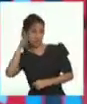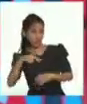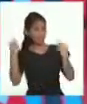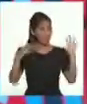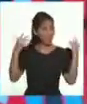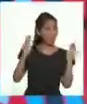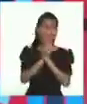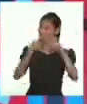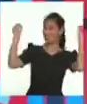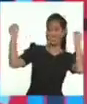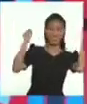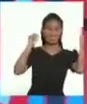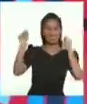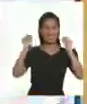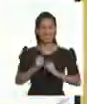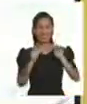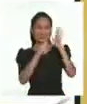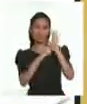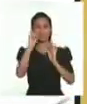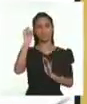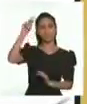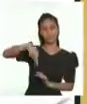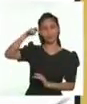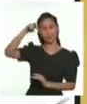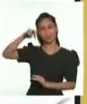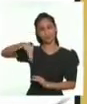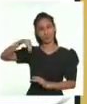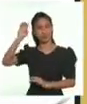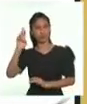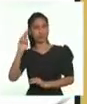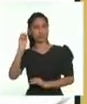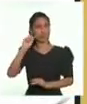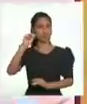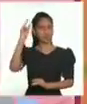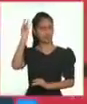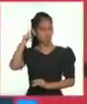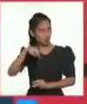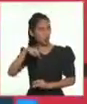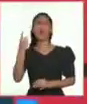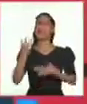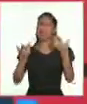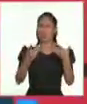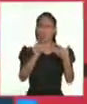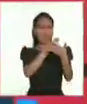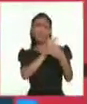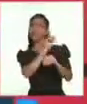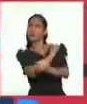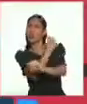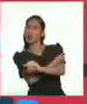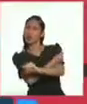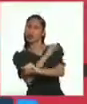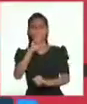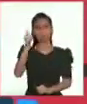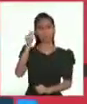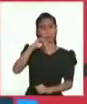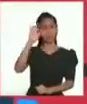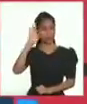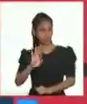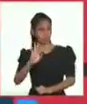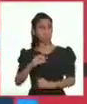listas y listos! Inmersión. Escrito e ilustrado por Rajiv Eipe.